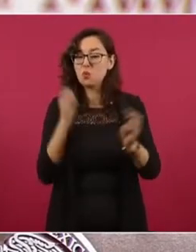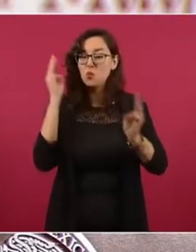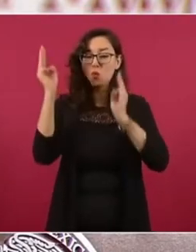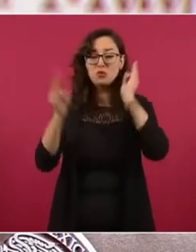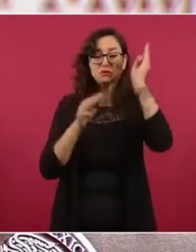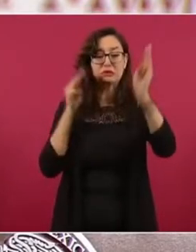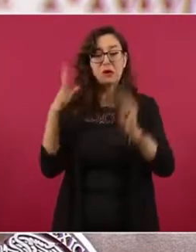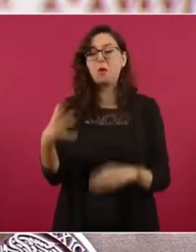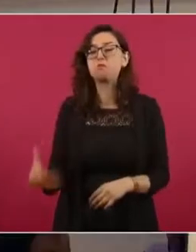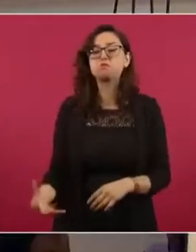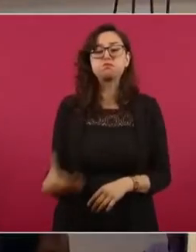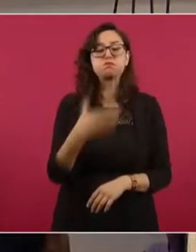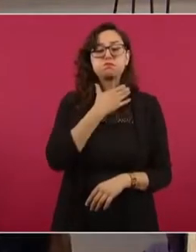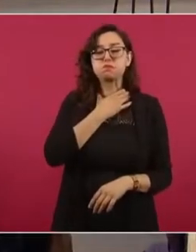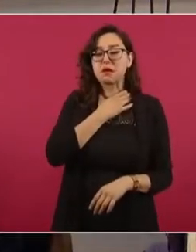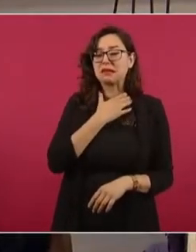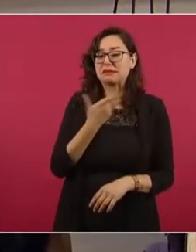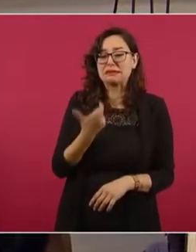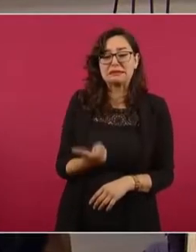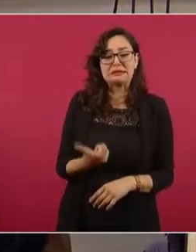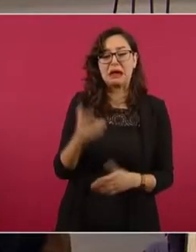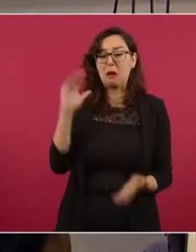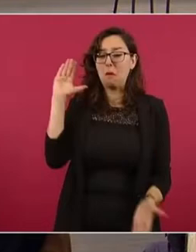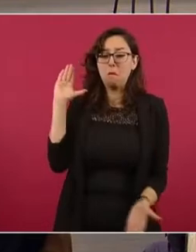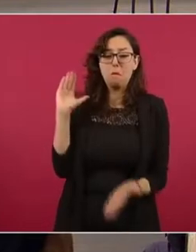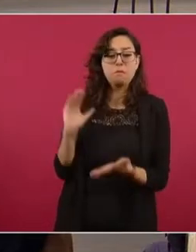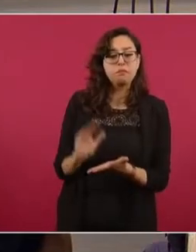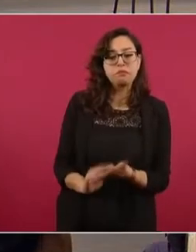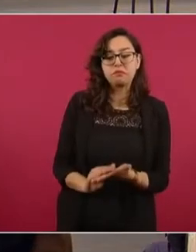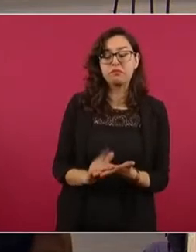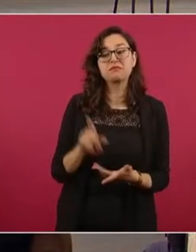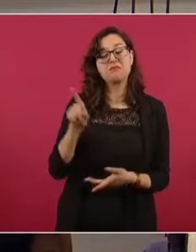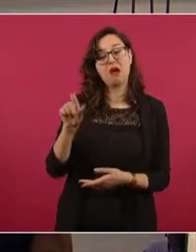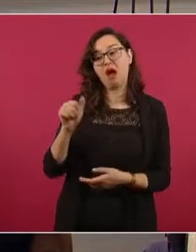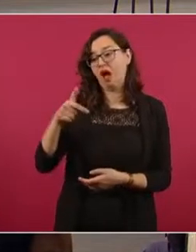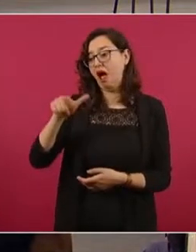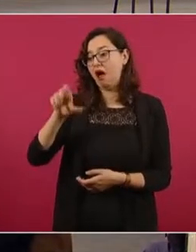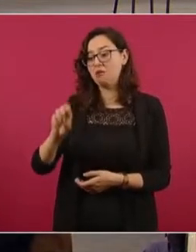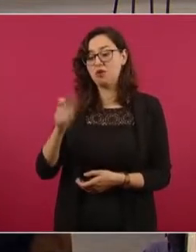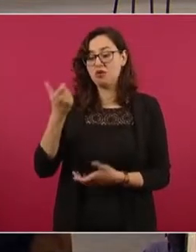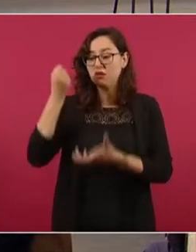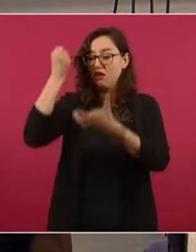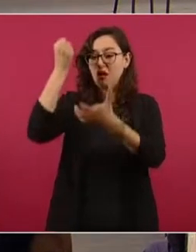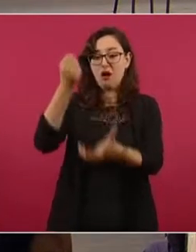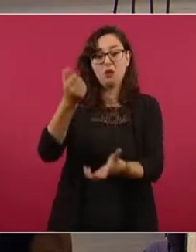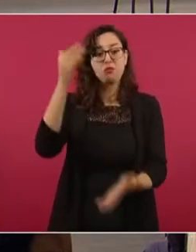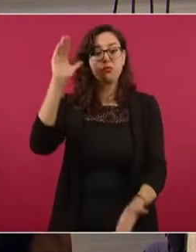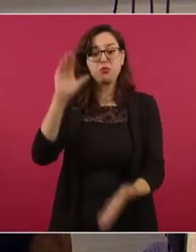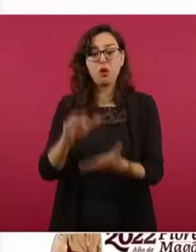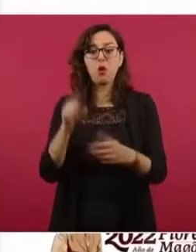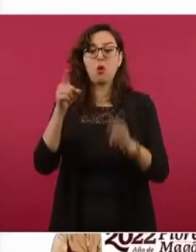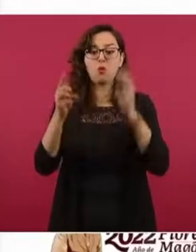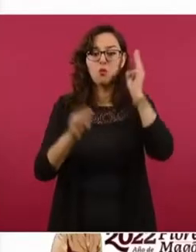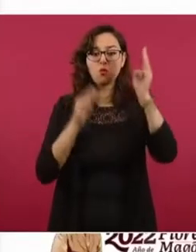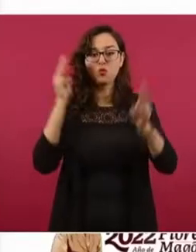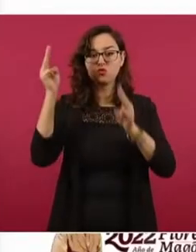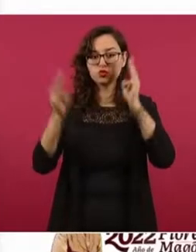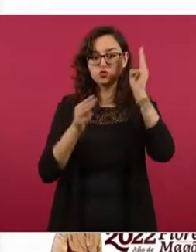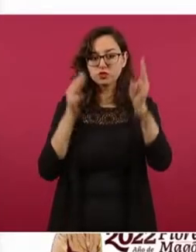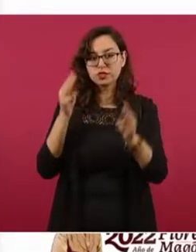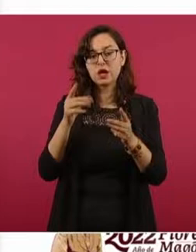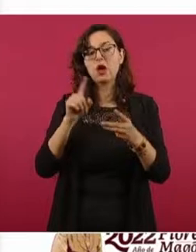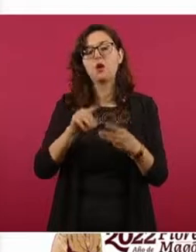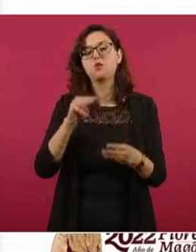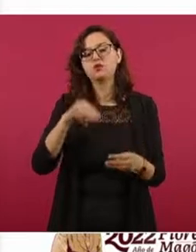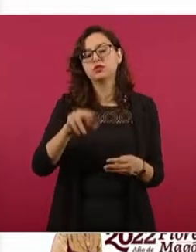en el que asegura que el gobierno de México habría reducido el presupuesto al Museo Nacional de Antropología y al Museo Nacional de